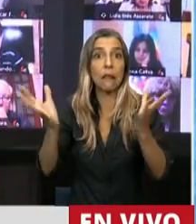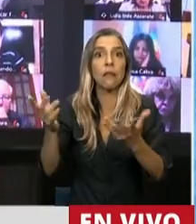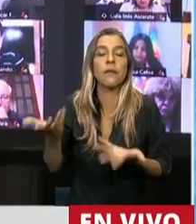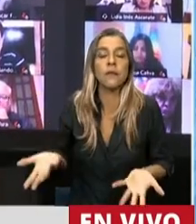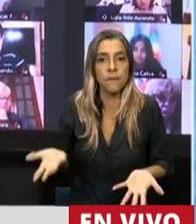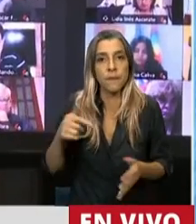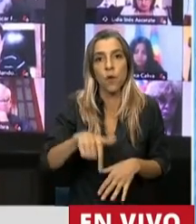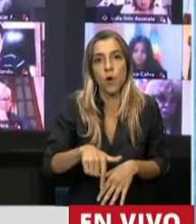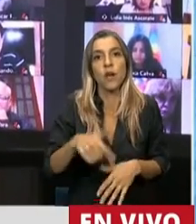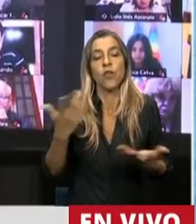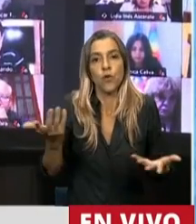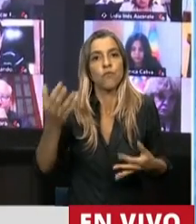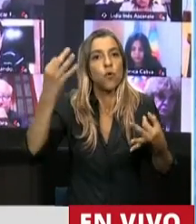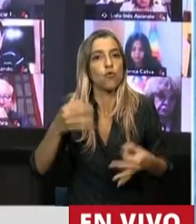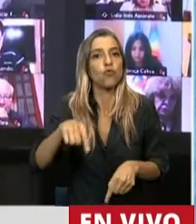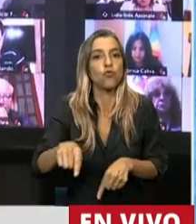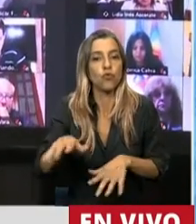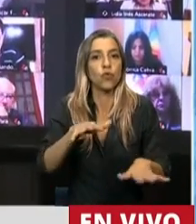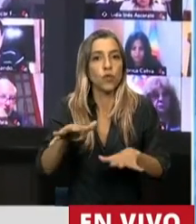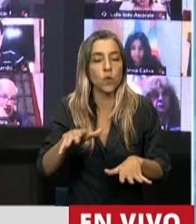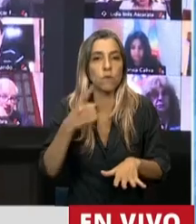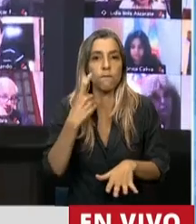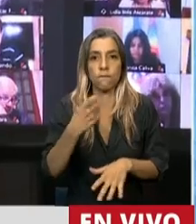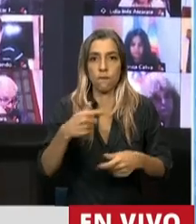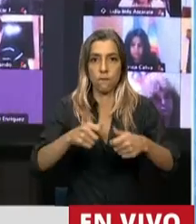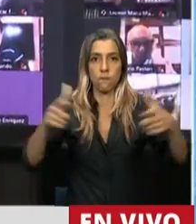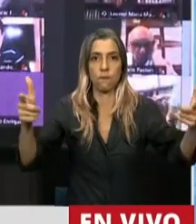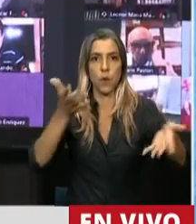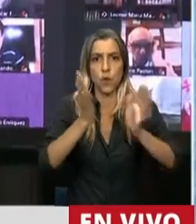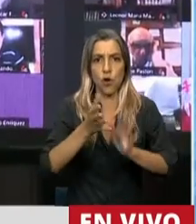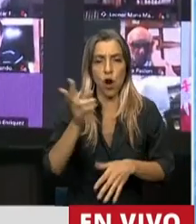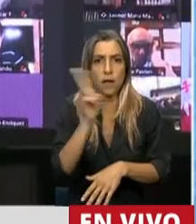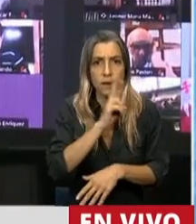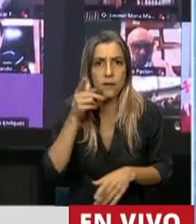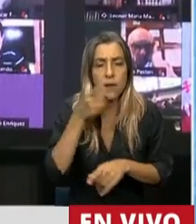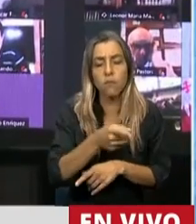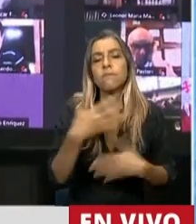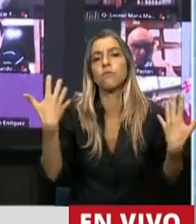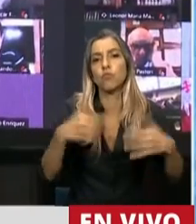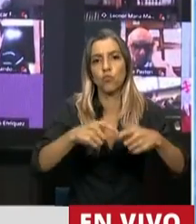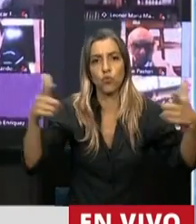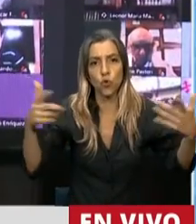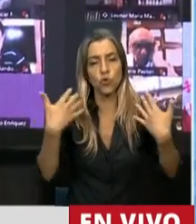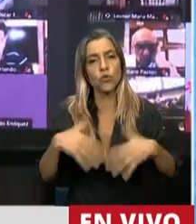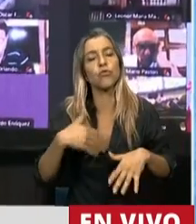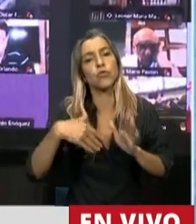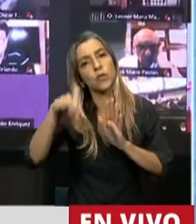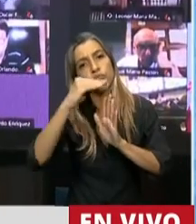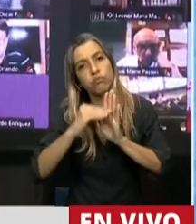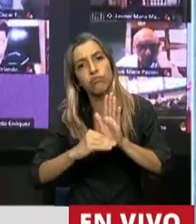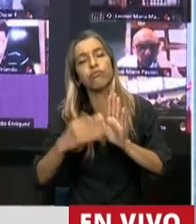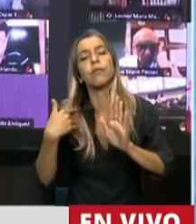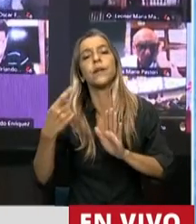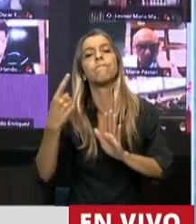que es el tema de la violencia de género e incorporando este conjunto de prestaciones preventivas y asistenciales asociadas a la violencia de